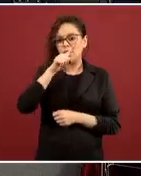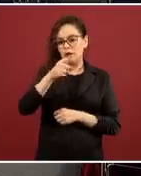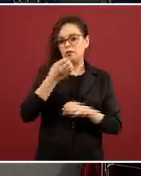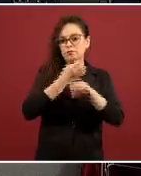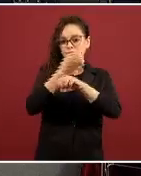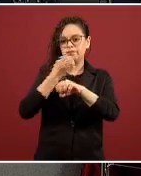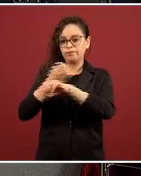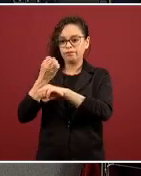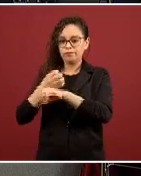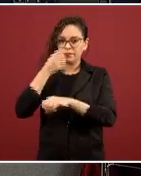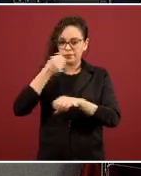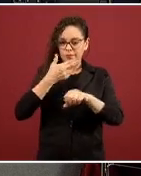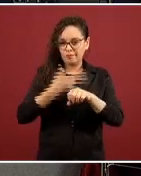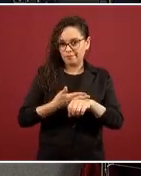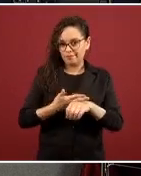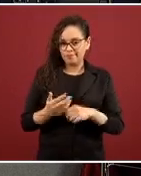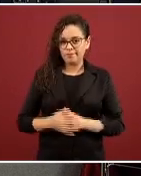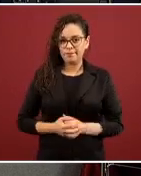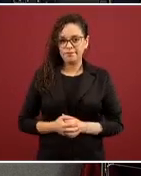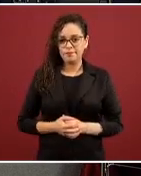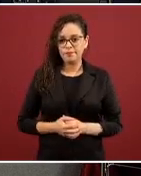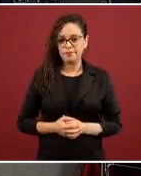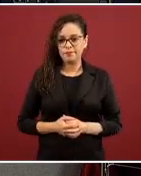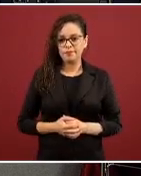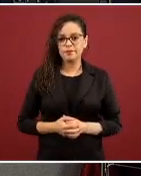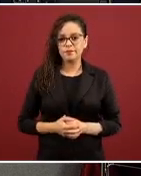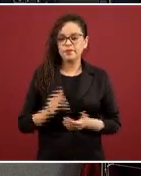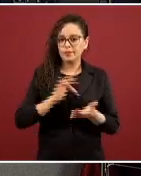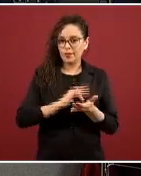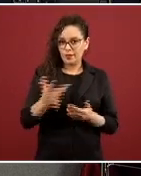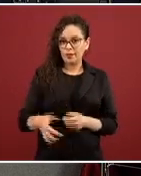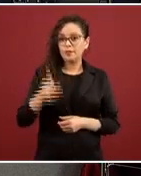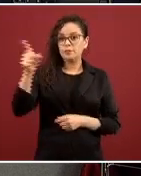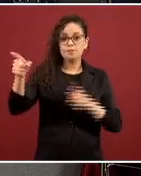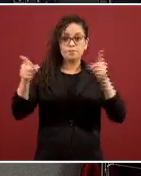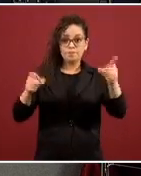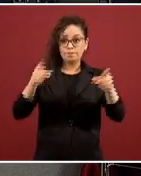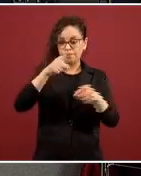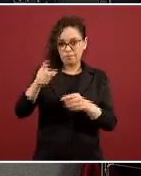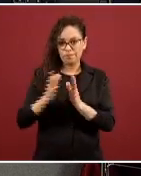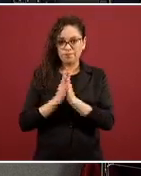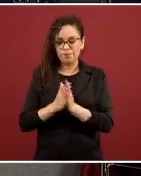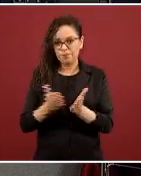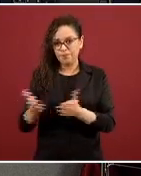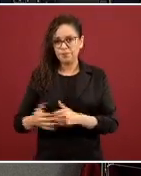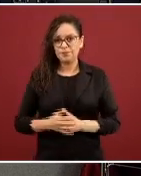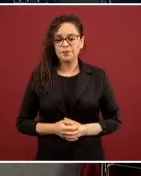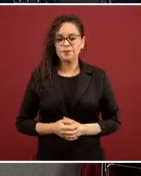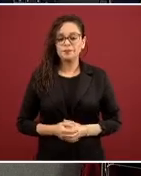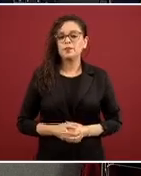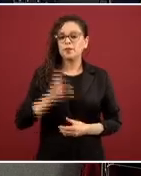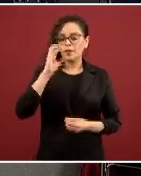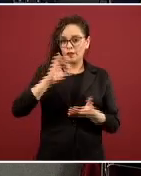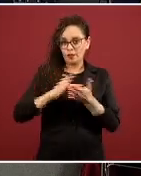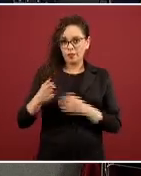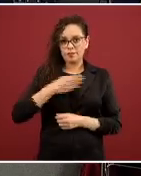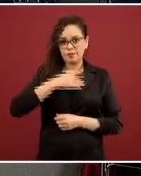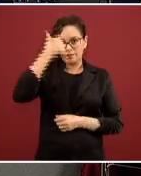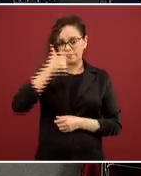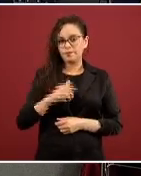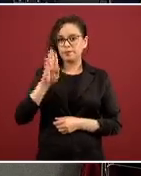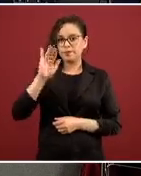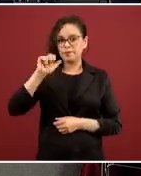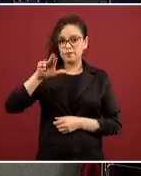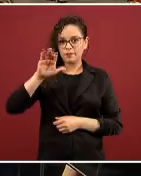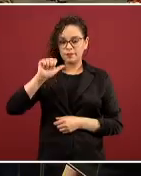Gracias. Usted, ustedes dos y ustedes dos. Por favor. Gracias. Muchas gracias. Buenas noches. Bianca Aguirre de